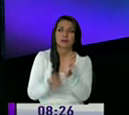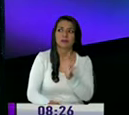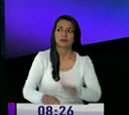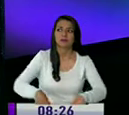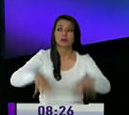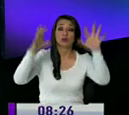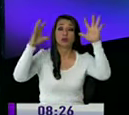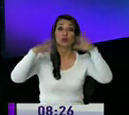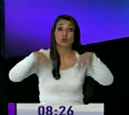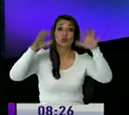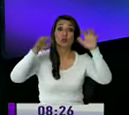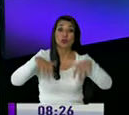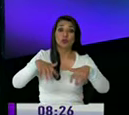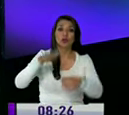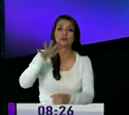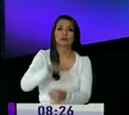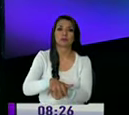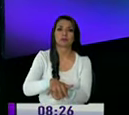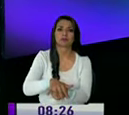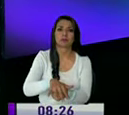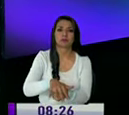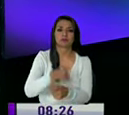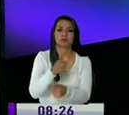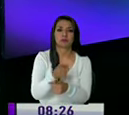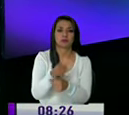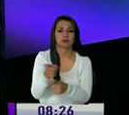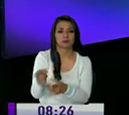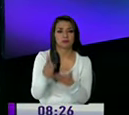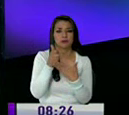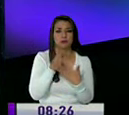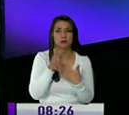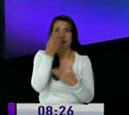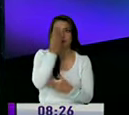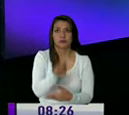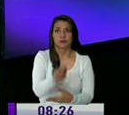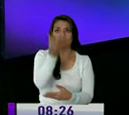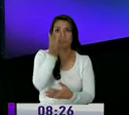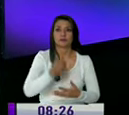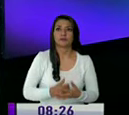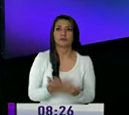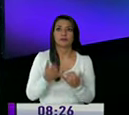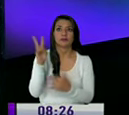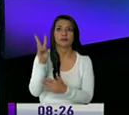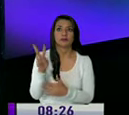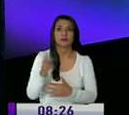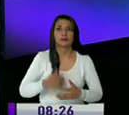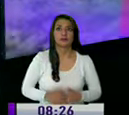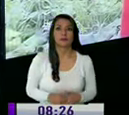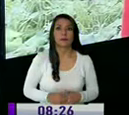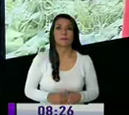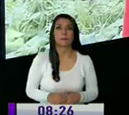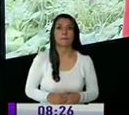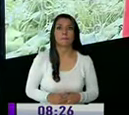lluvias que se está teniendo se taponen así que Sofía cuéntanos esta historia adelante buenos días día viernes frío también adelante